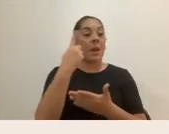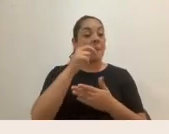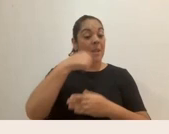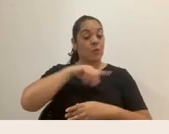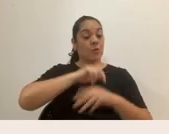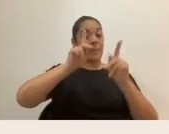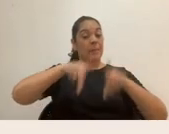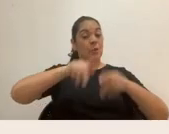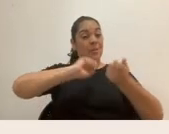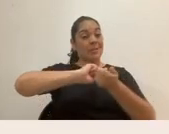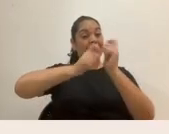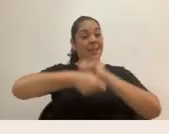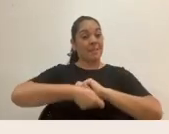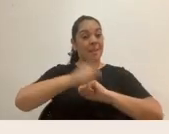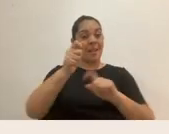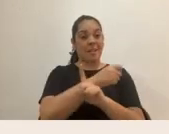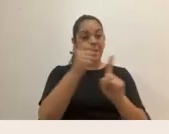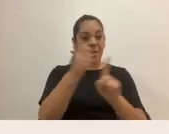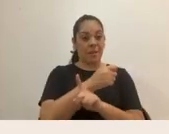frente a la violencia de género.